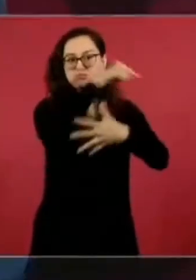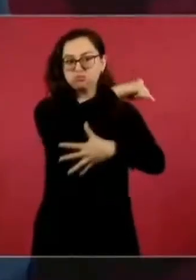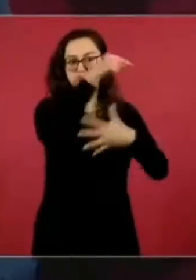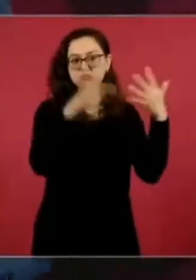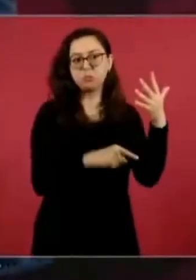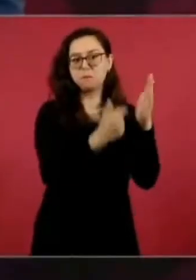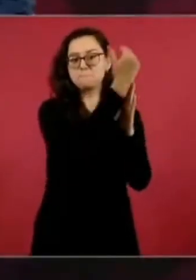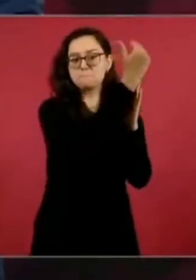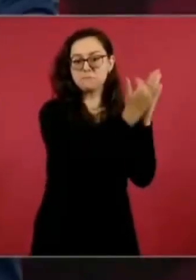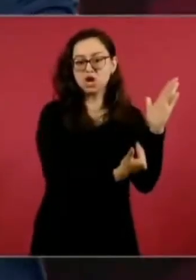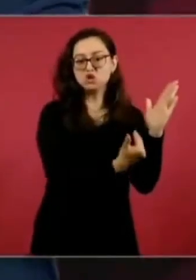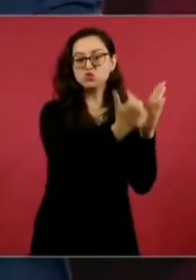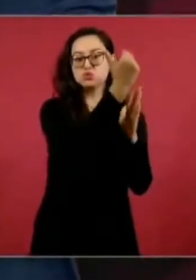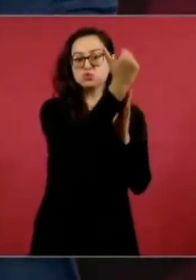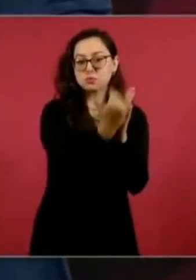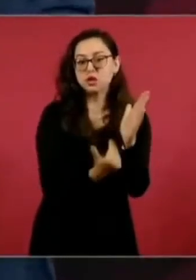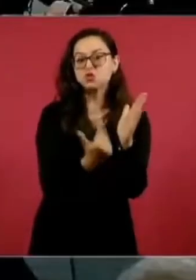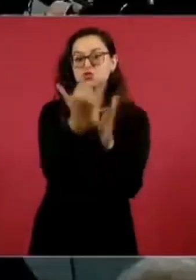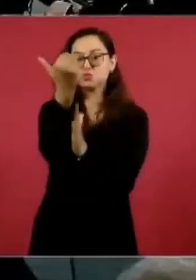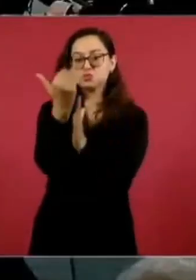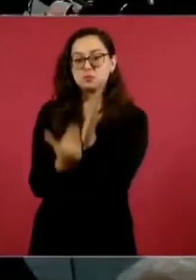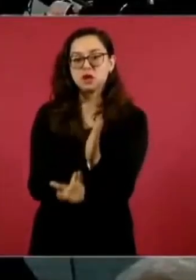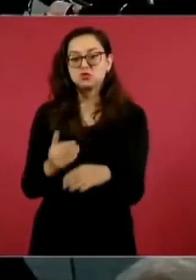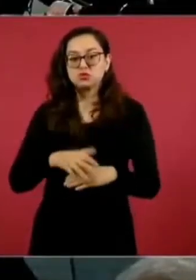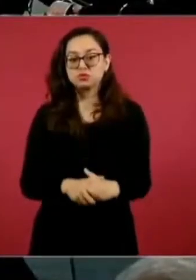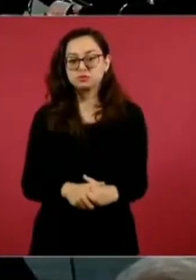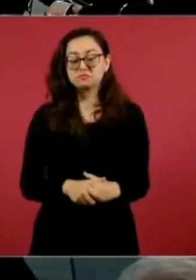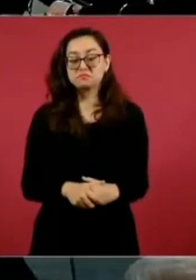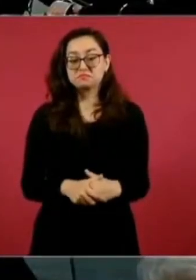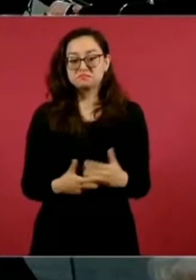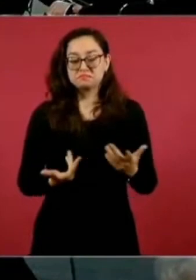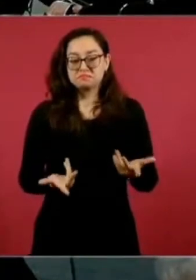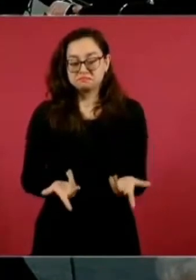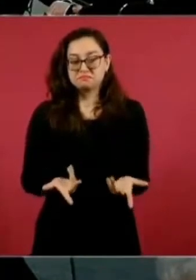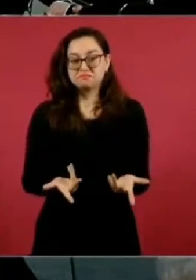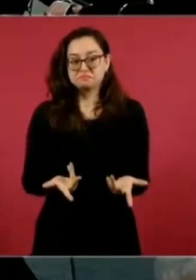¿Por qué no pones igual que